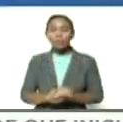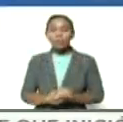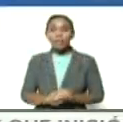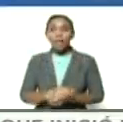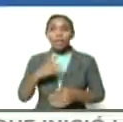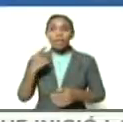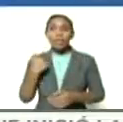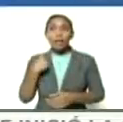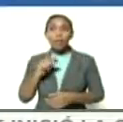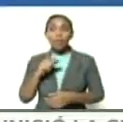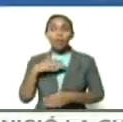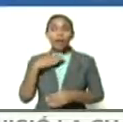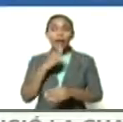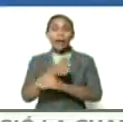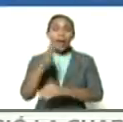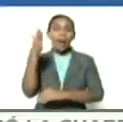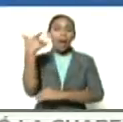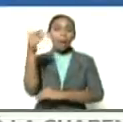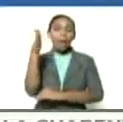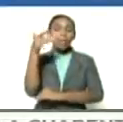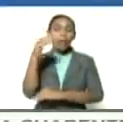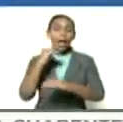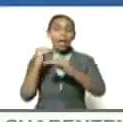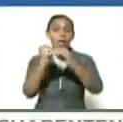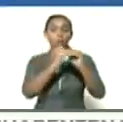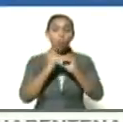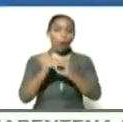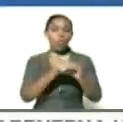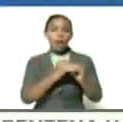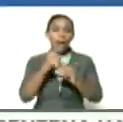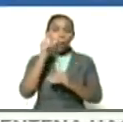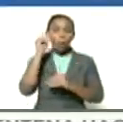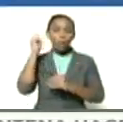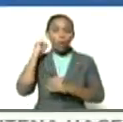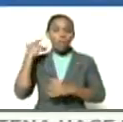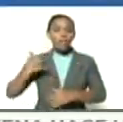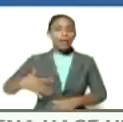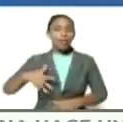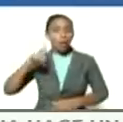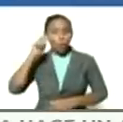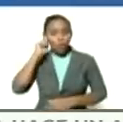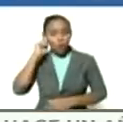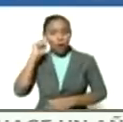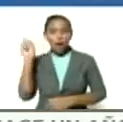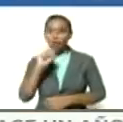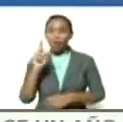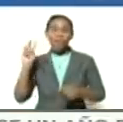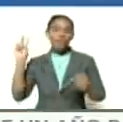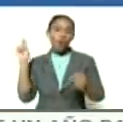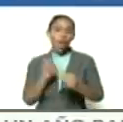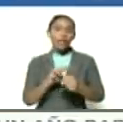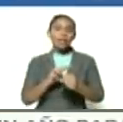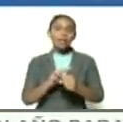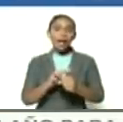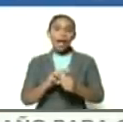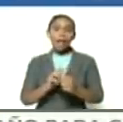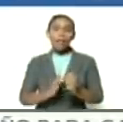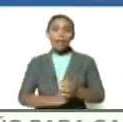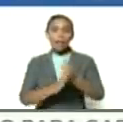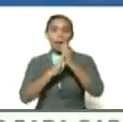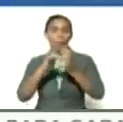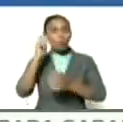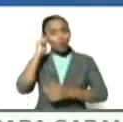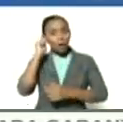que ir con la bandera de la igualdad de género de los derechos de la mujer de la no violencia y del liderazgo